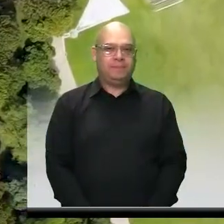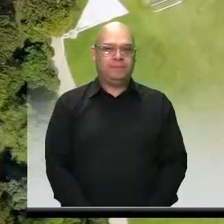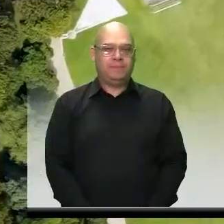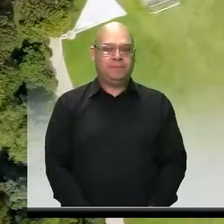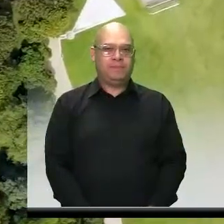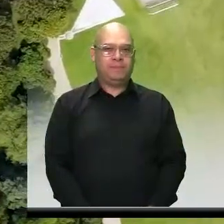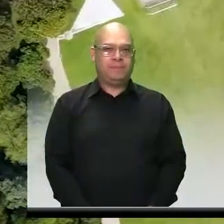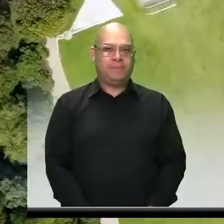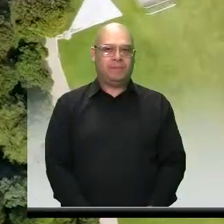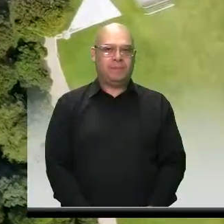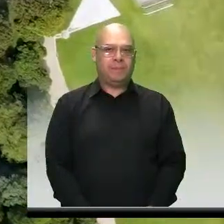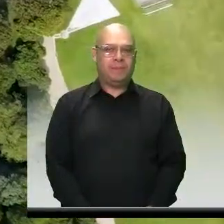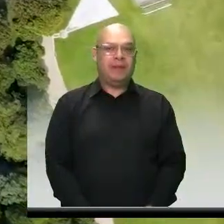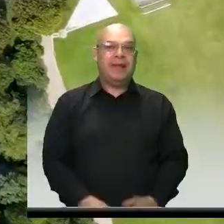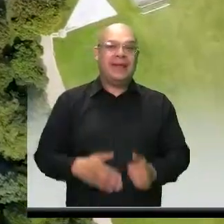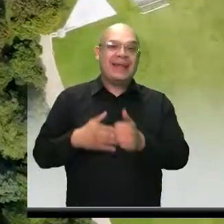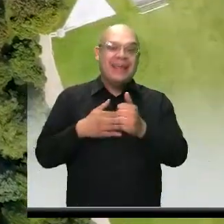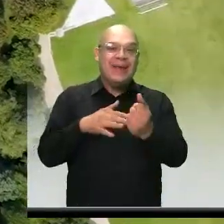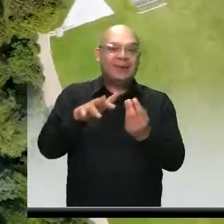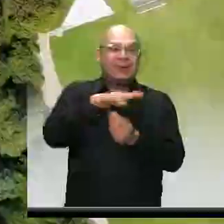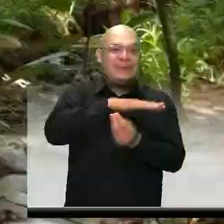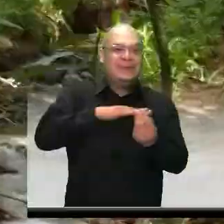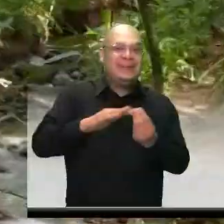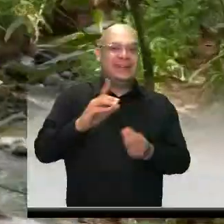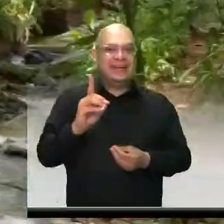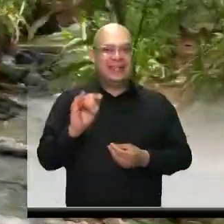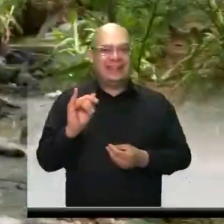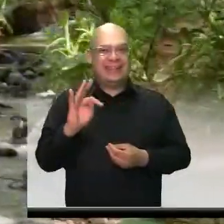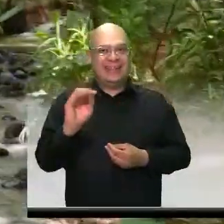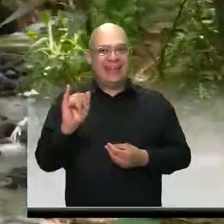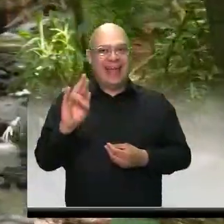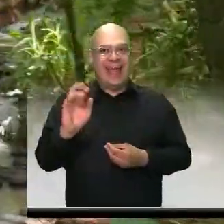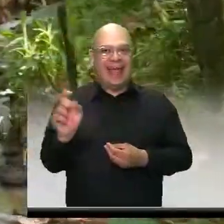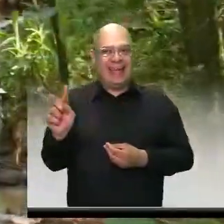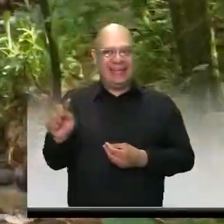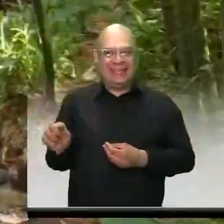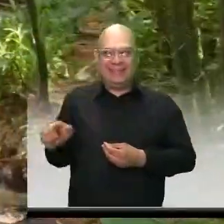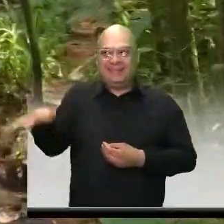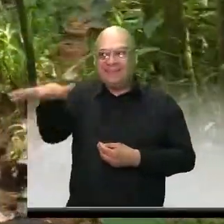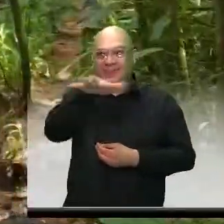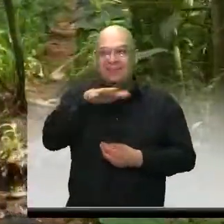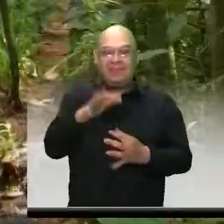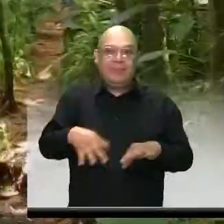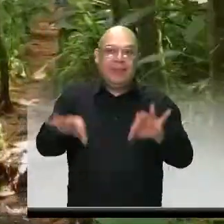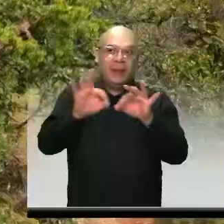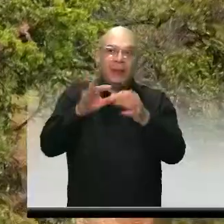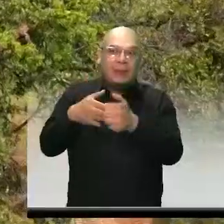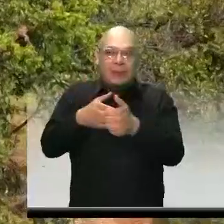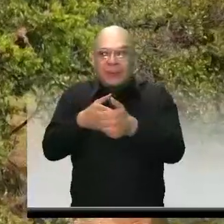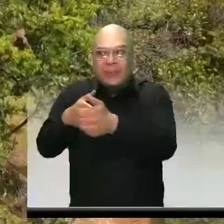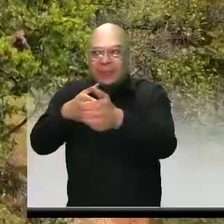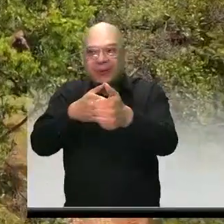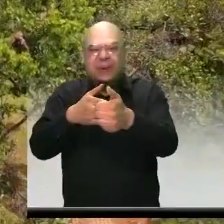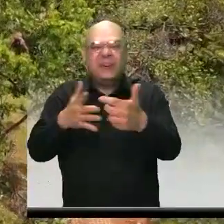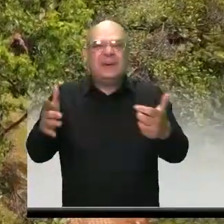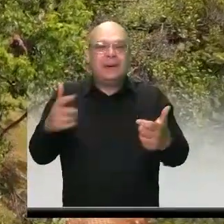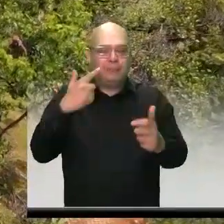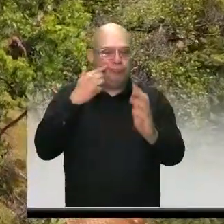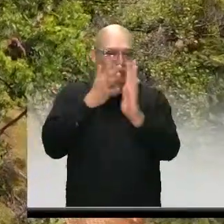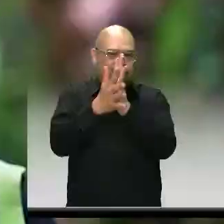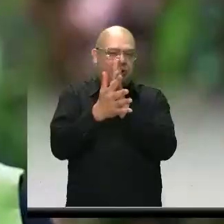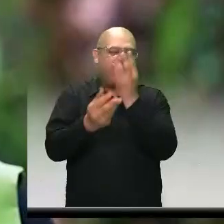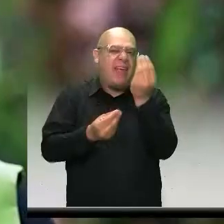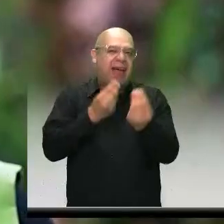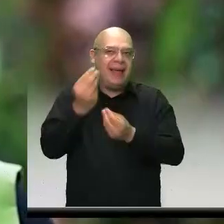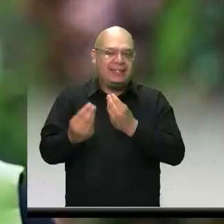Los guías ambientales del humedal de Itagüí prestan una importante labor en el territorio. Aquí te contamos un poco más de lo que realizan.